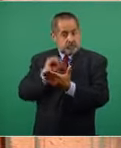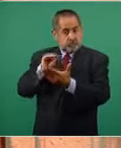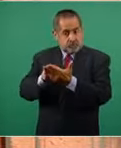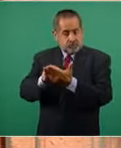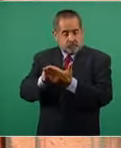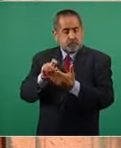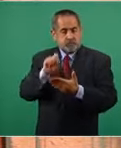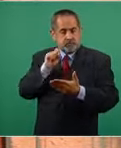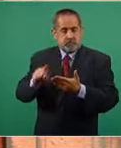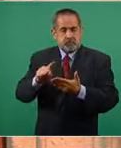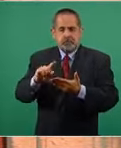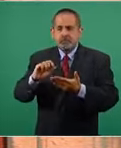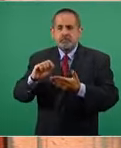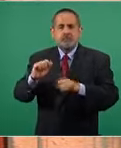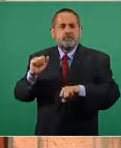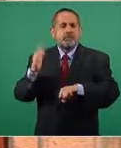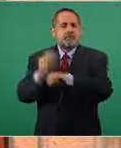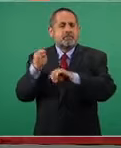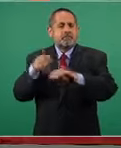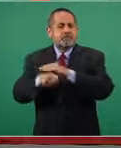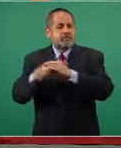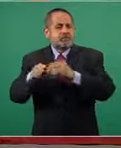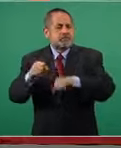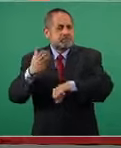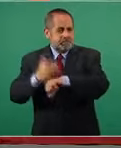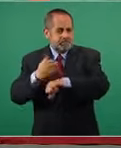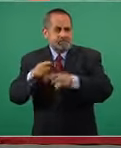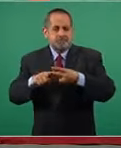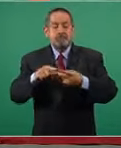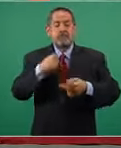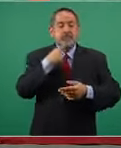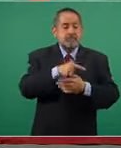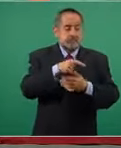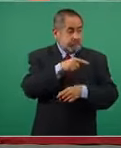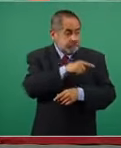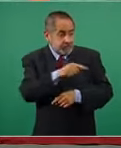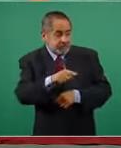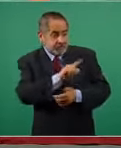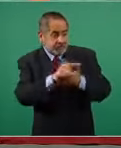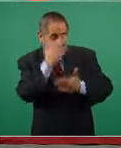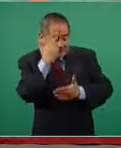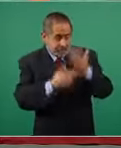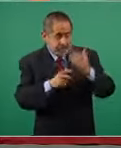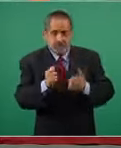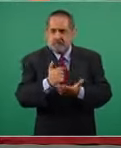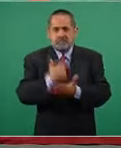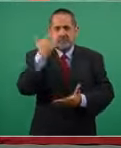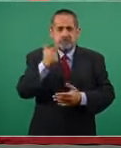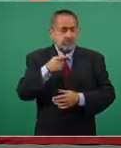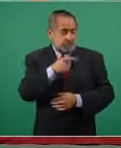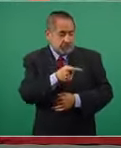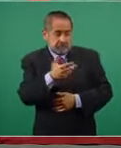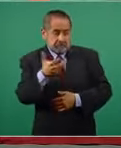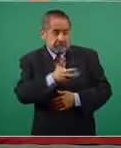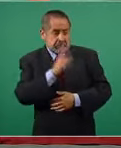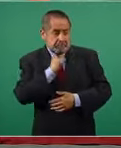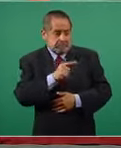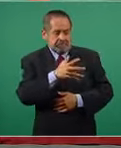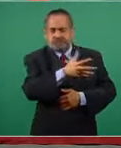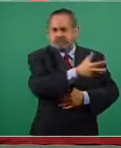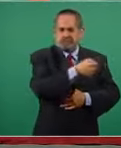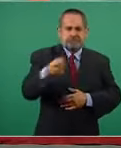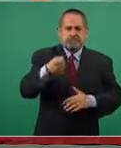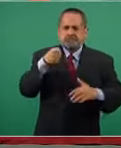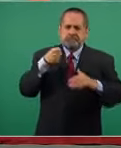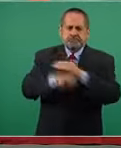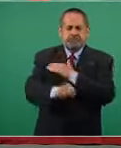Código Penal como graves por lo que se castiga con cárcel y sin derecho a salir